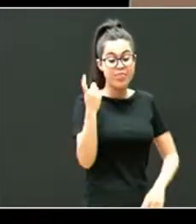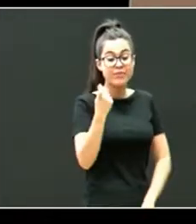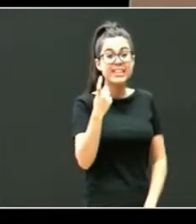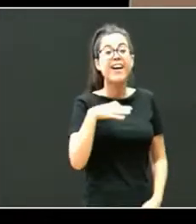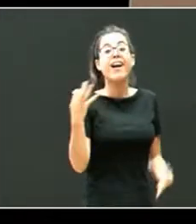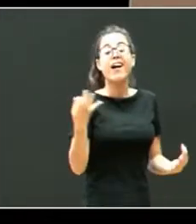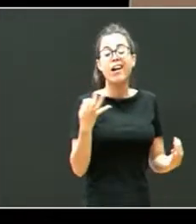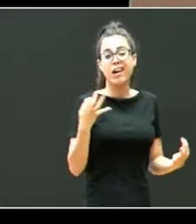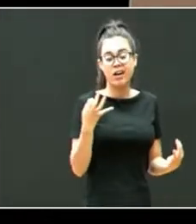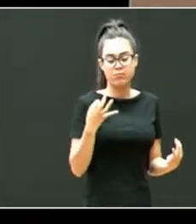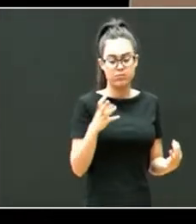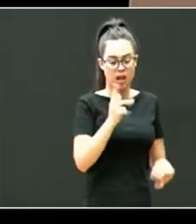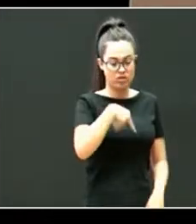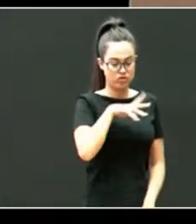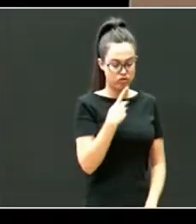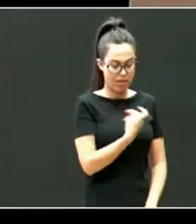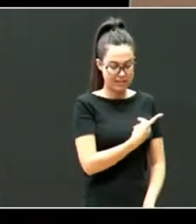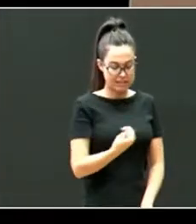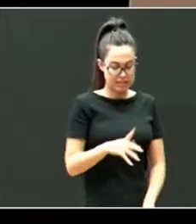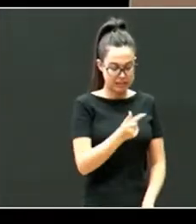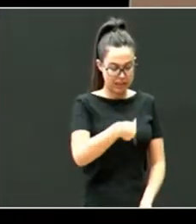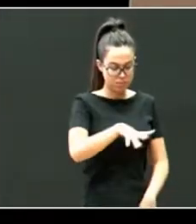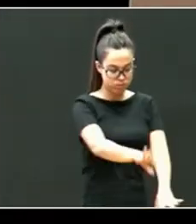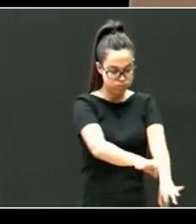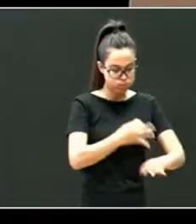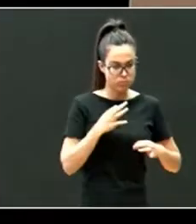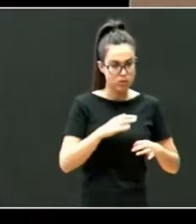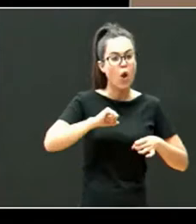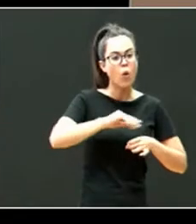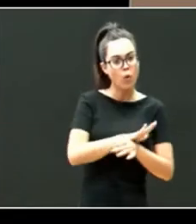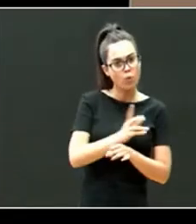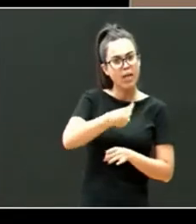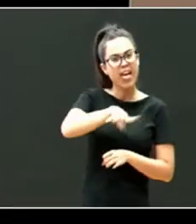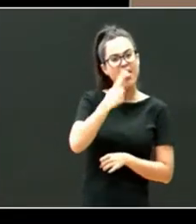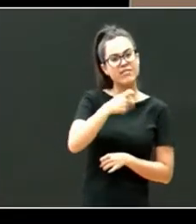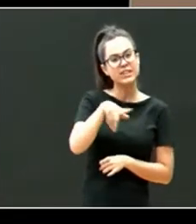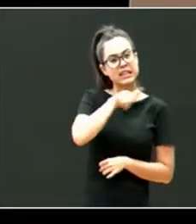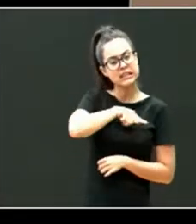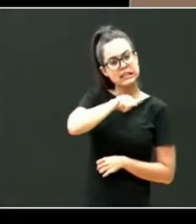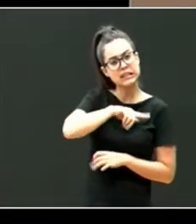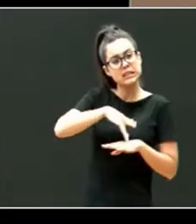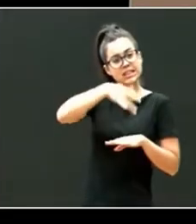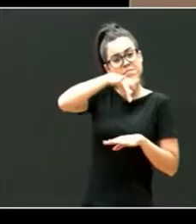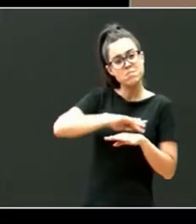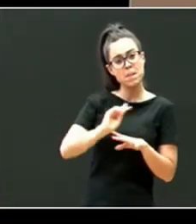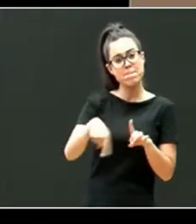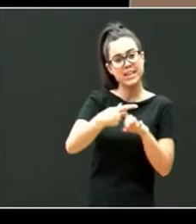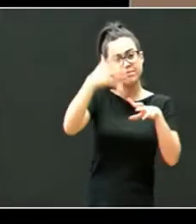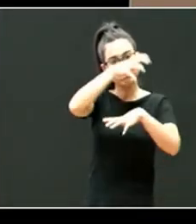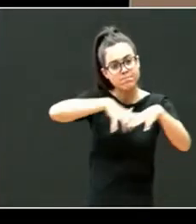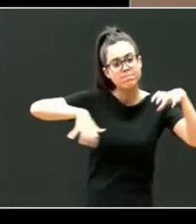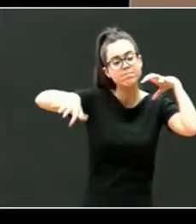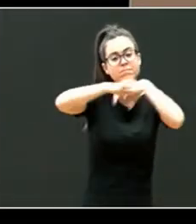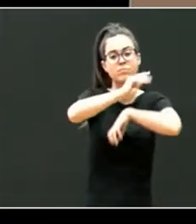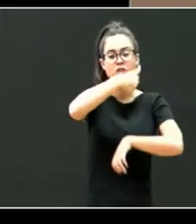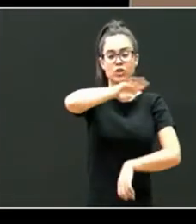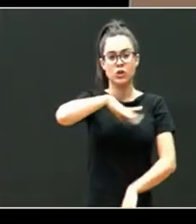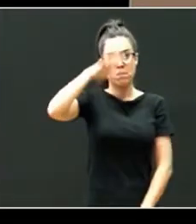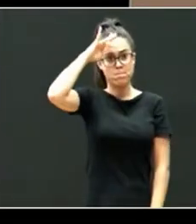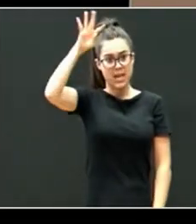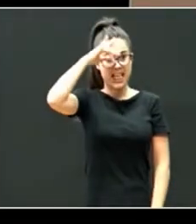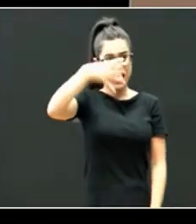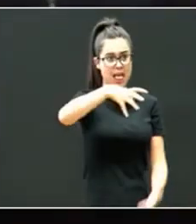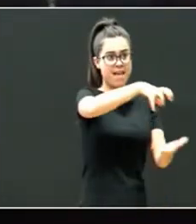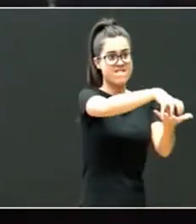para atender y satisfacer las necesidades del infante que sea sensible y empático Imaginaos en alguno de estos orfanatos de estos